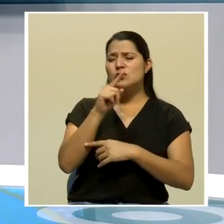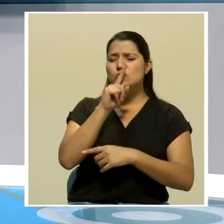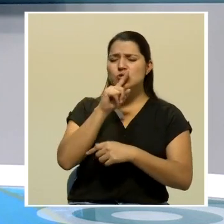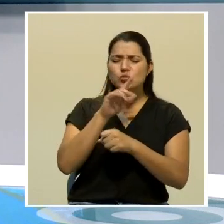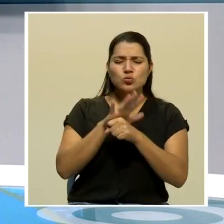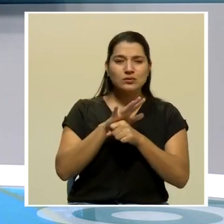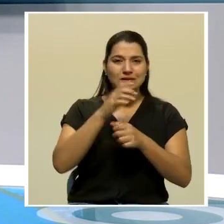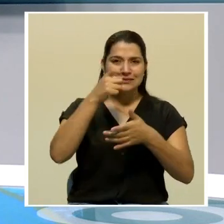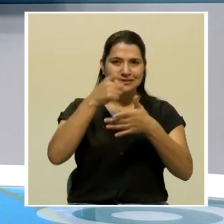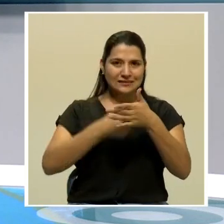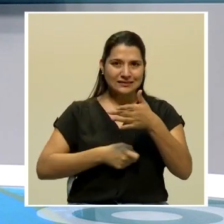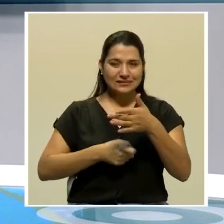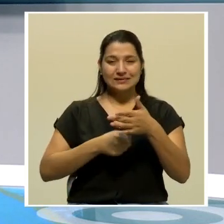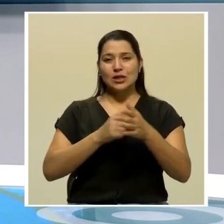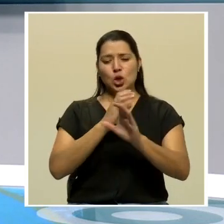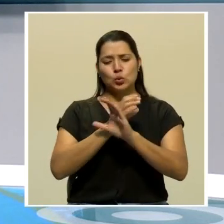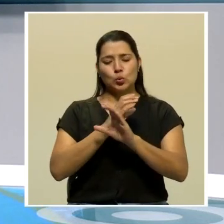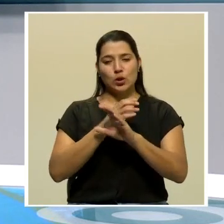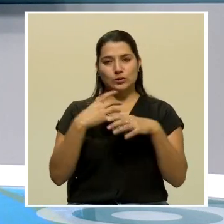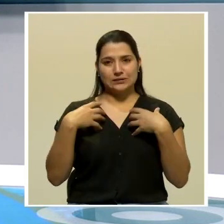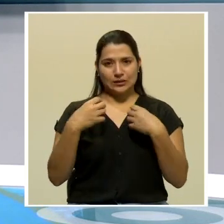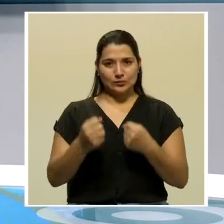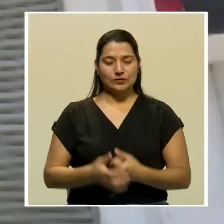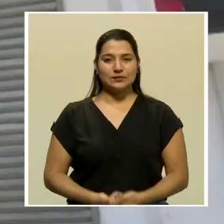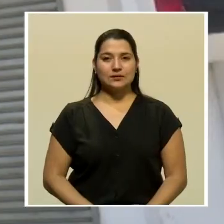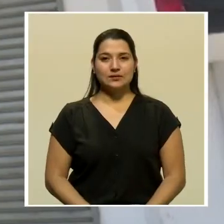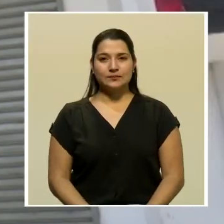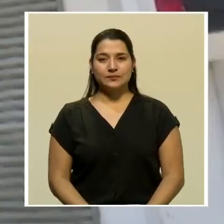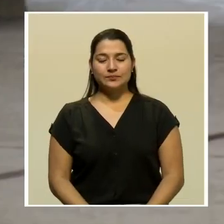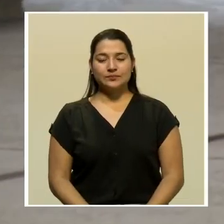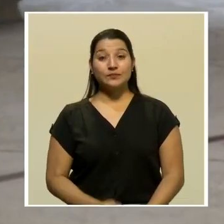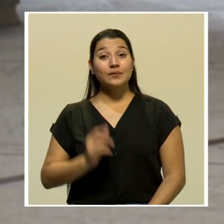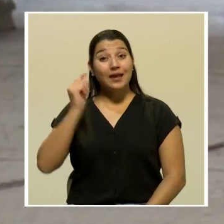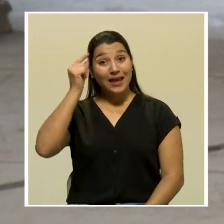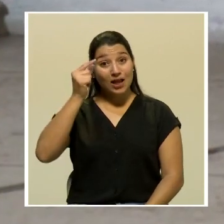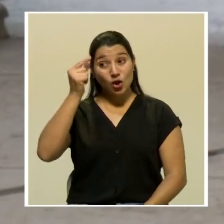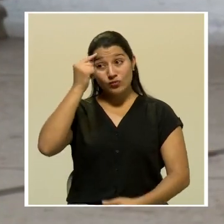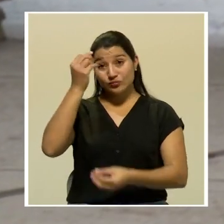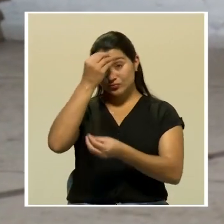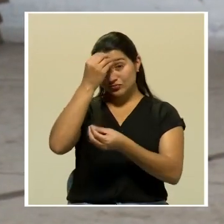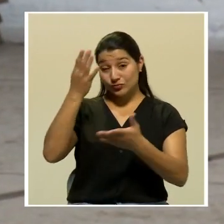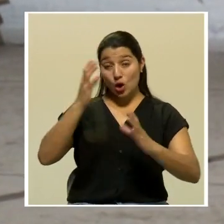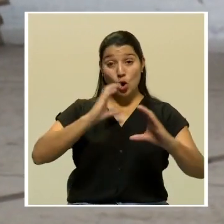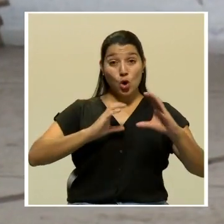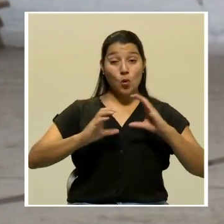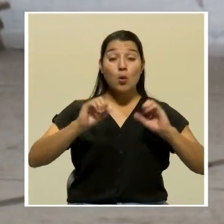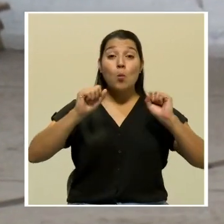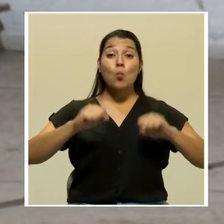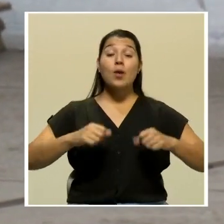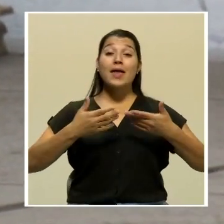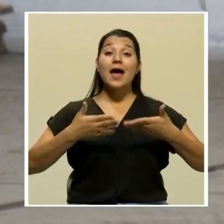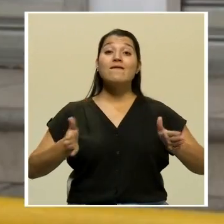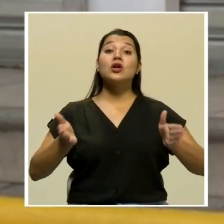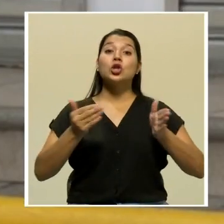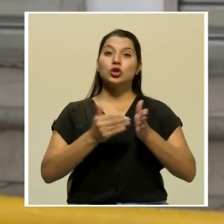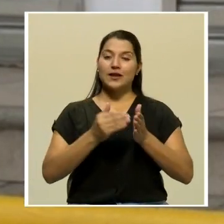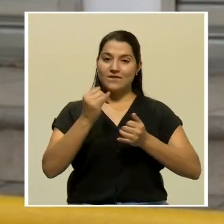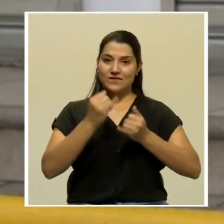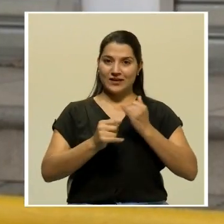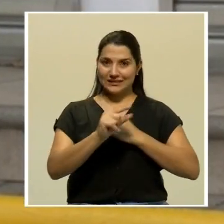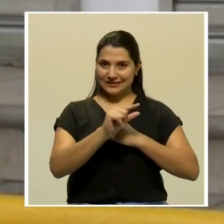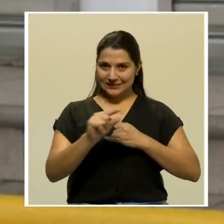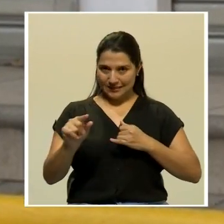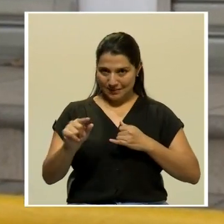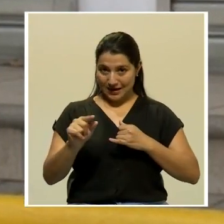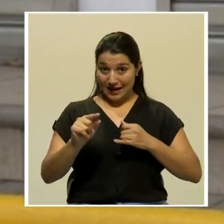estricto de las normas de salud. El gobierno anunció que los comercios podrán reabrir sus puertas a los fines de semana a